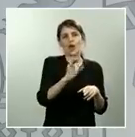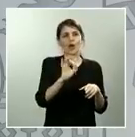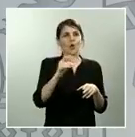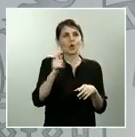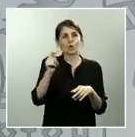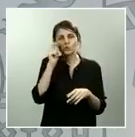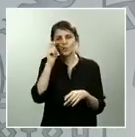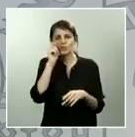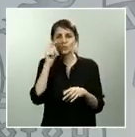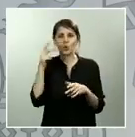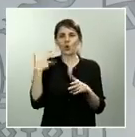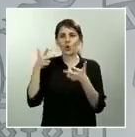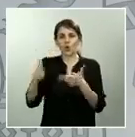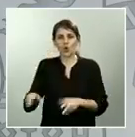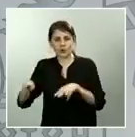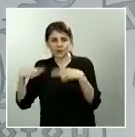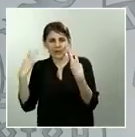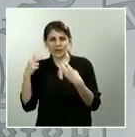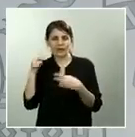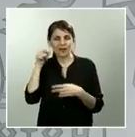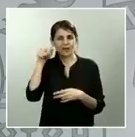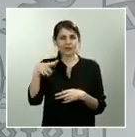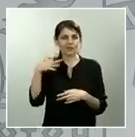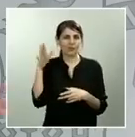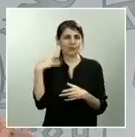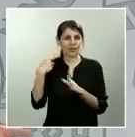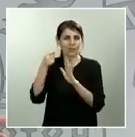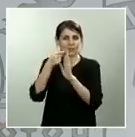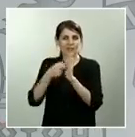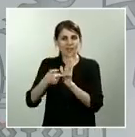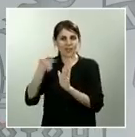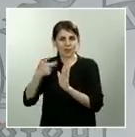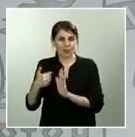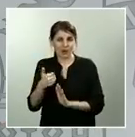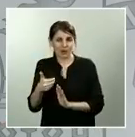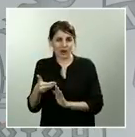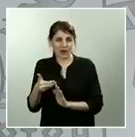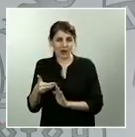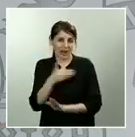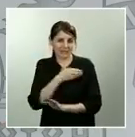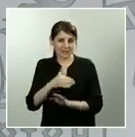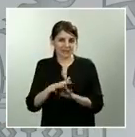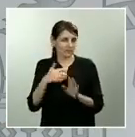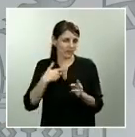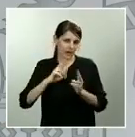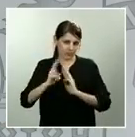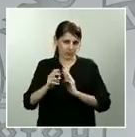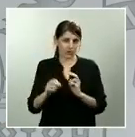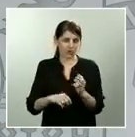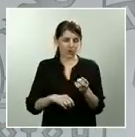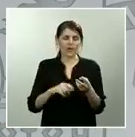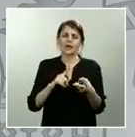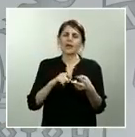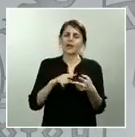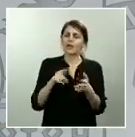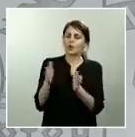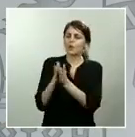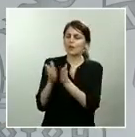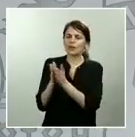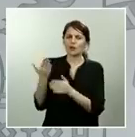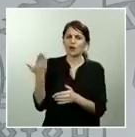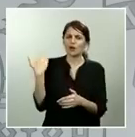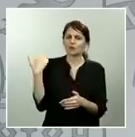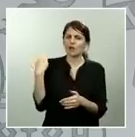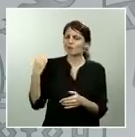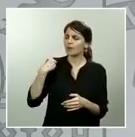objeto de esa actividad en relación con la ampliación de los ERTE que también lo ha preguntado anteriormente su compañero decirle que el gobierno